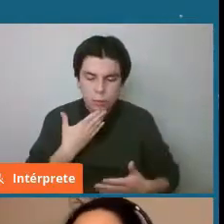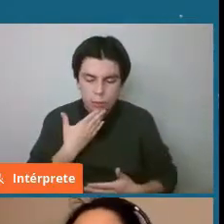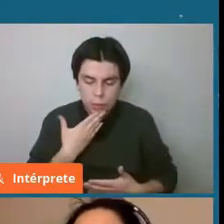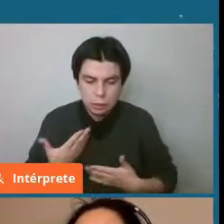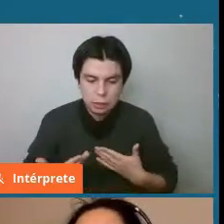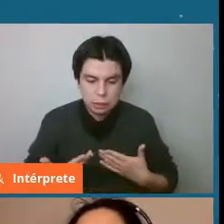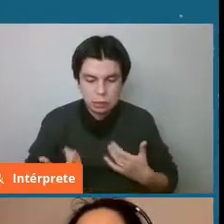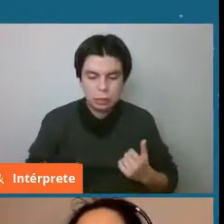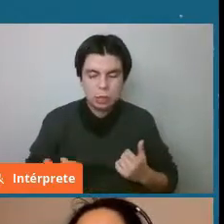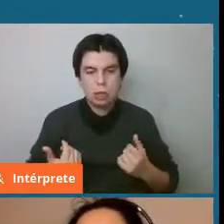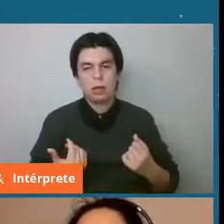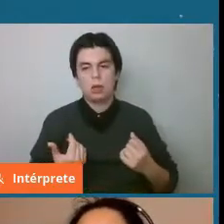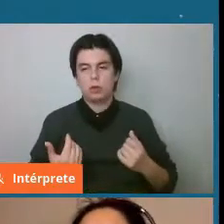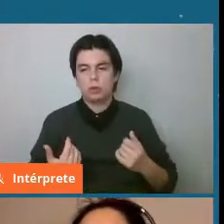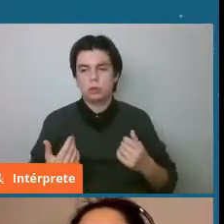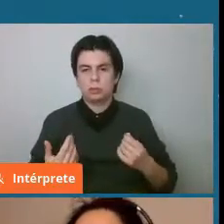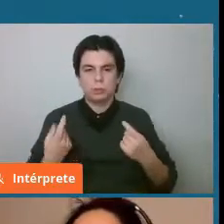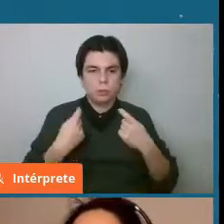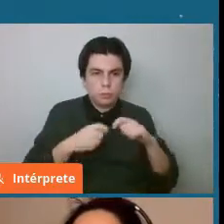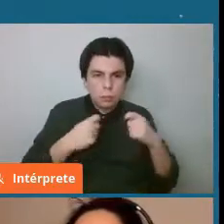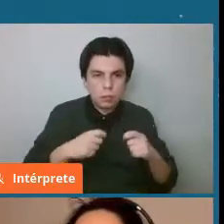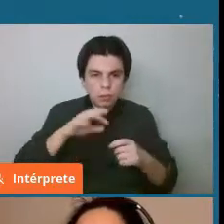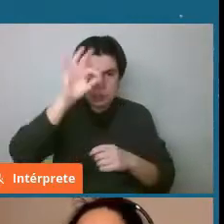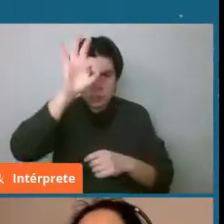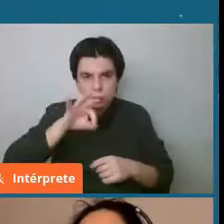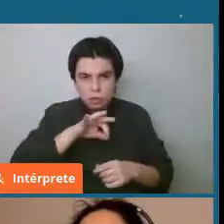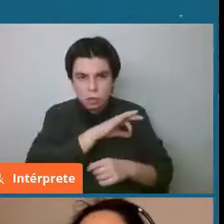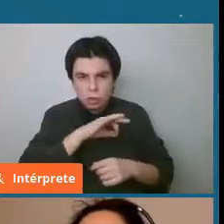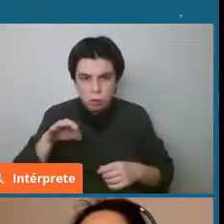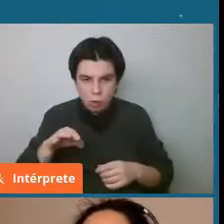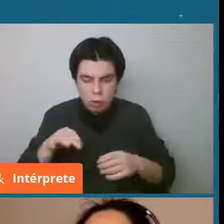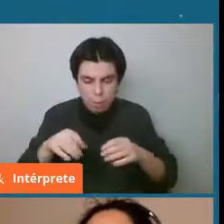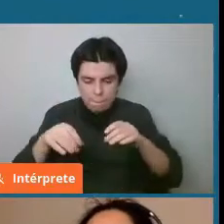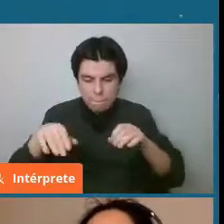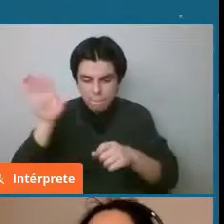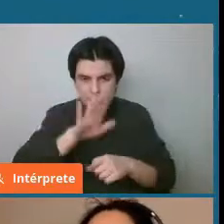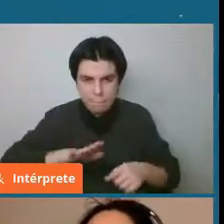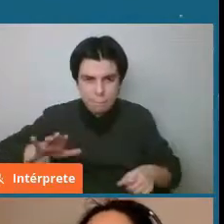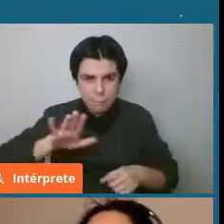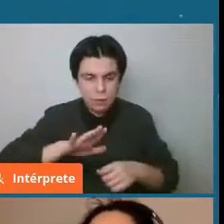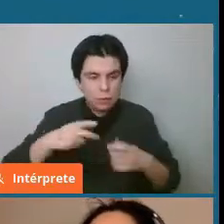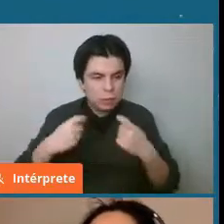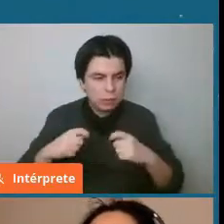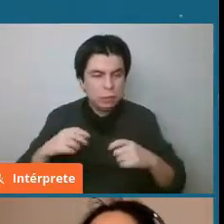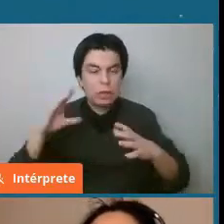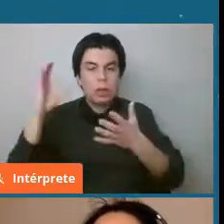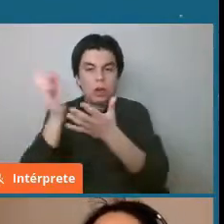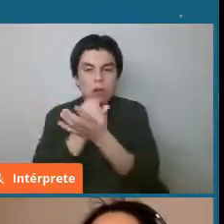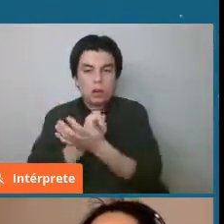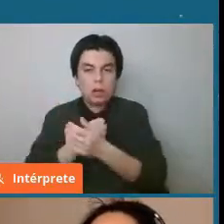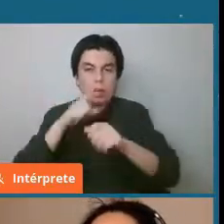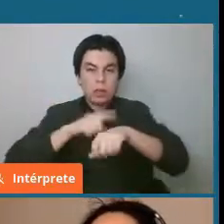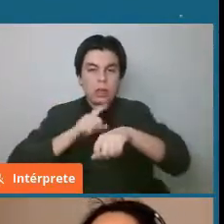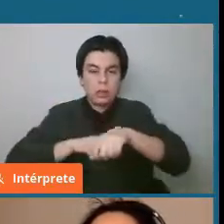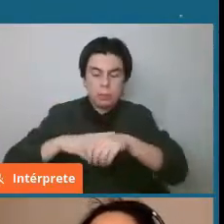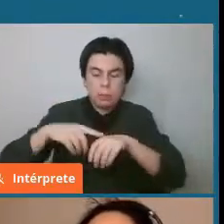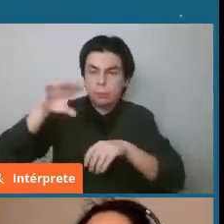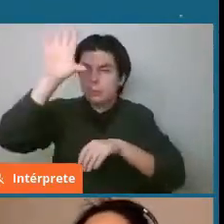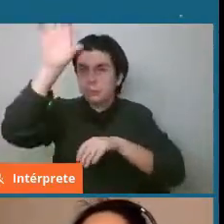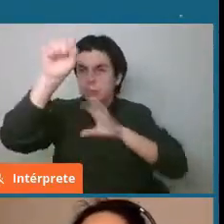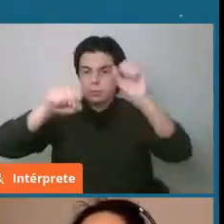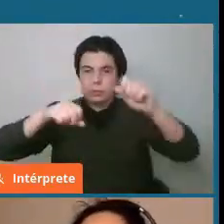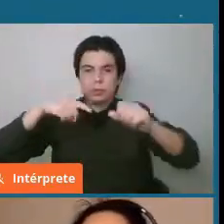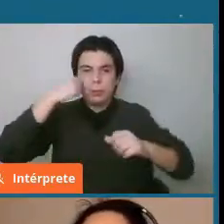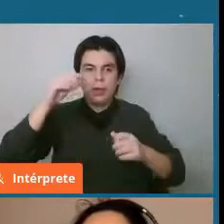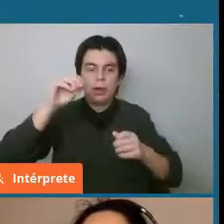una coordinación para tratar de descubrir asteroides en el tiempo, logró entonces medir las órbitas de todas